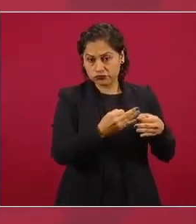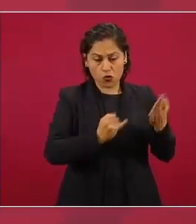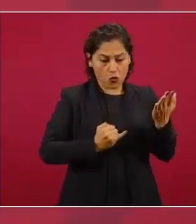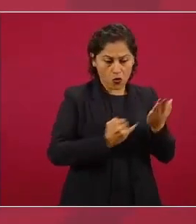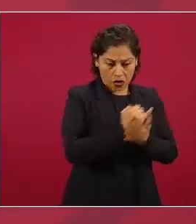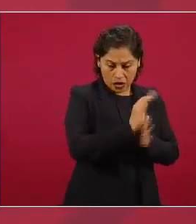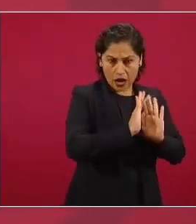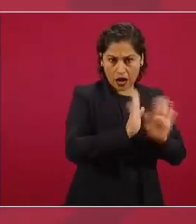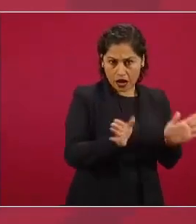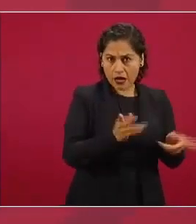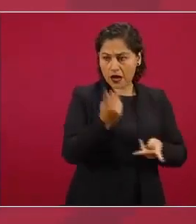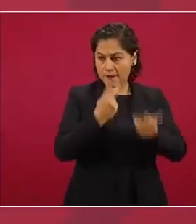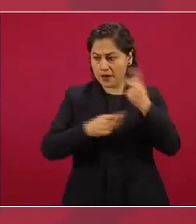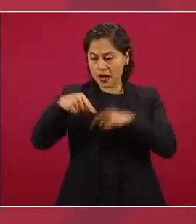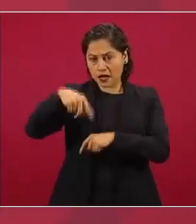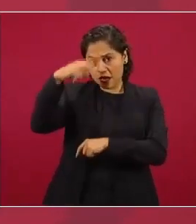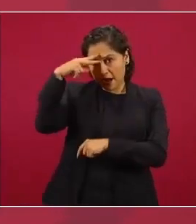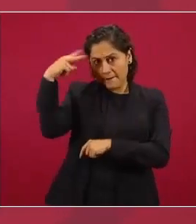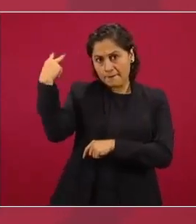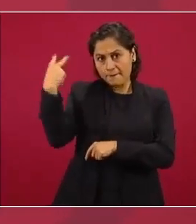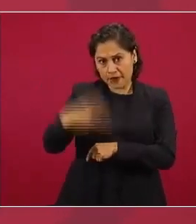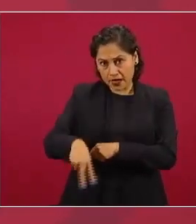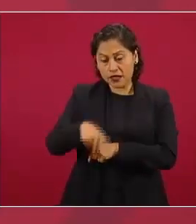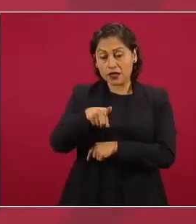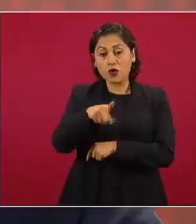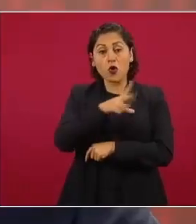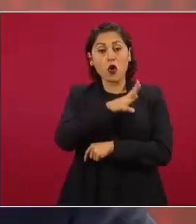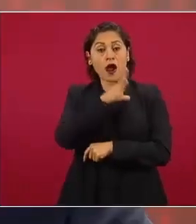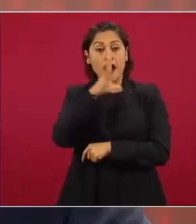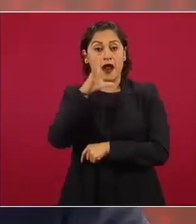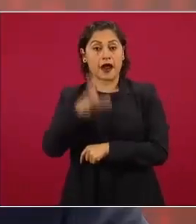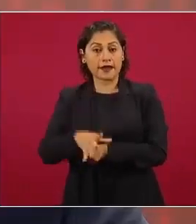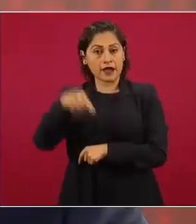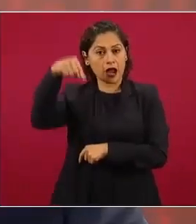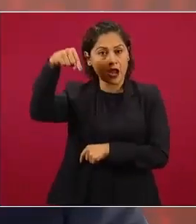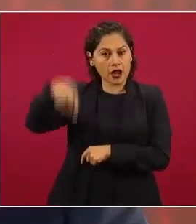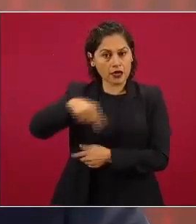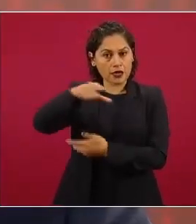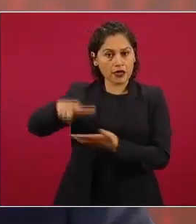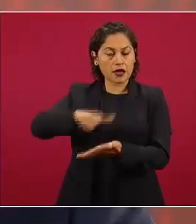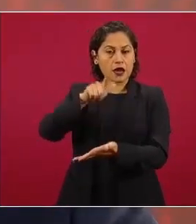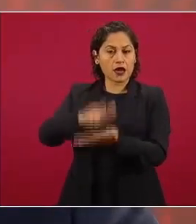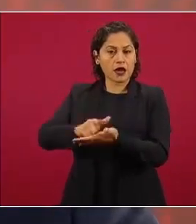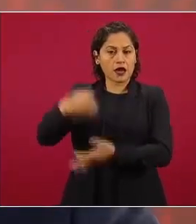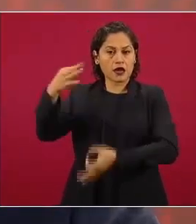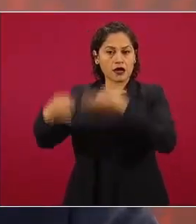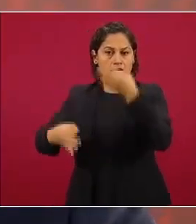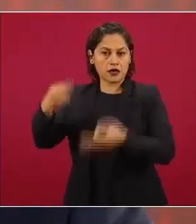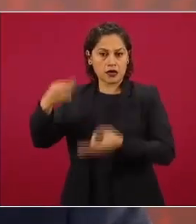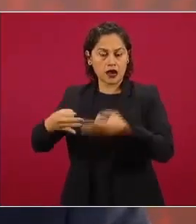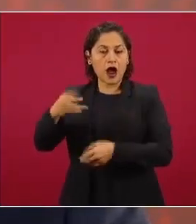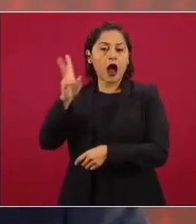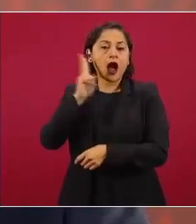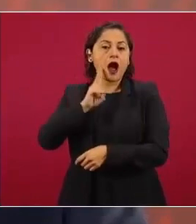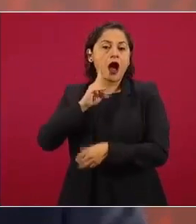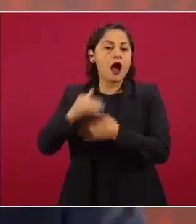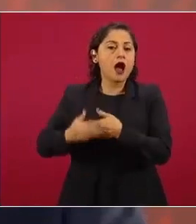al general en el caso de que existan los elementos de prueba suficientes